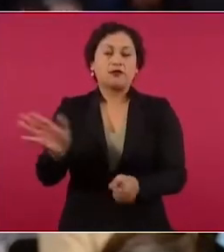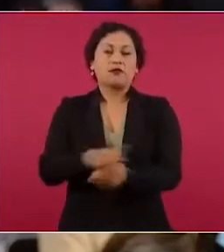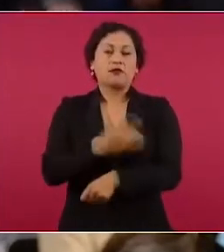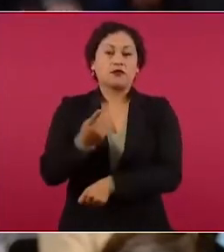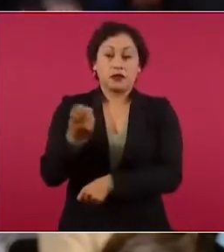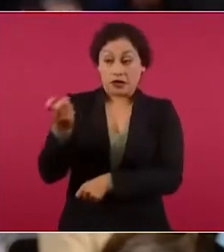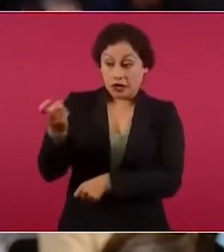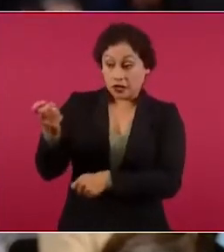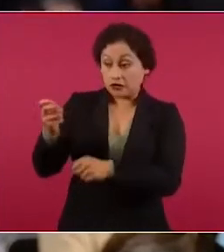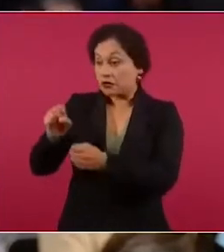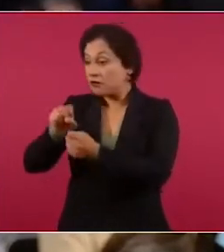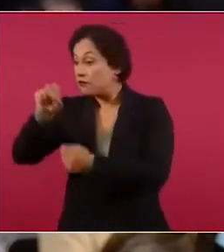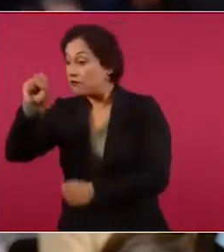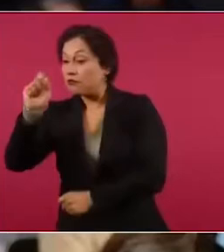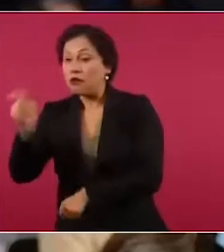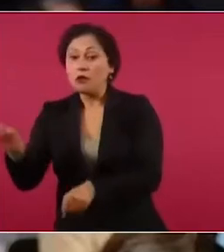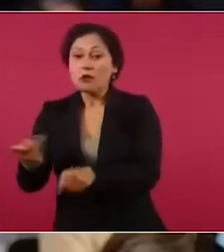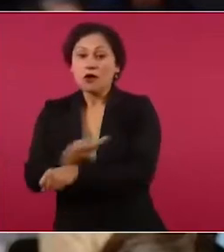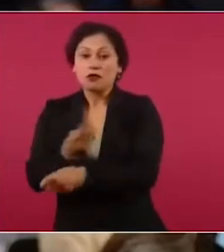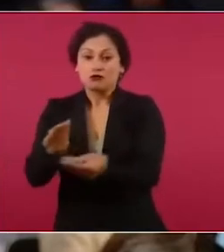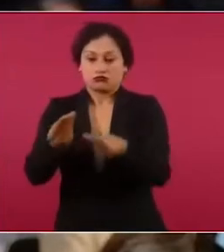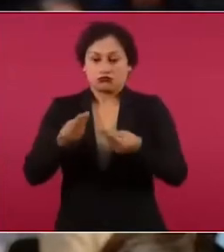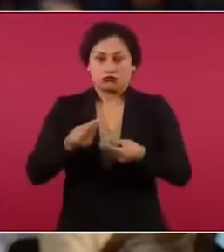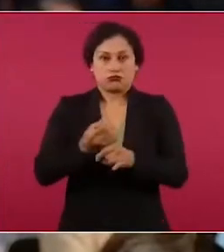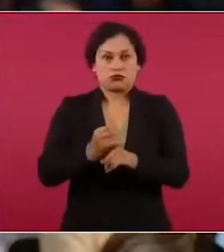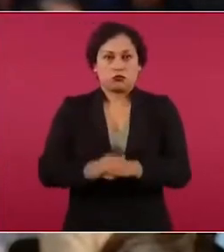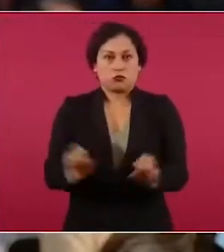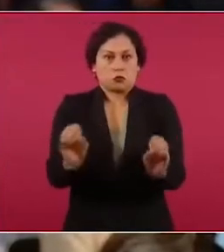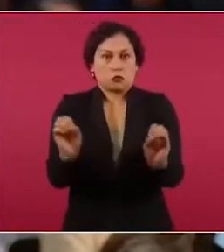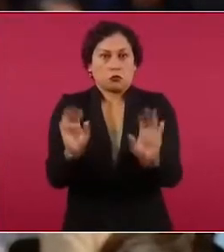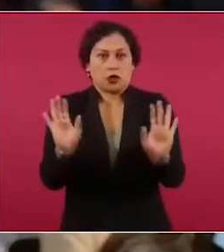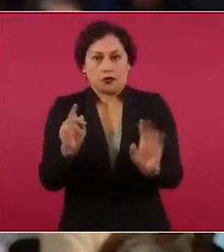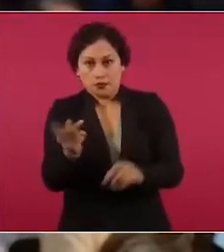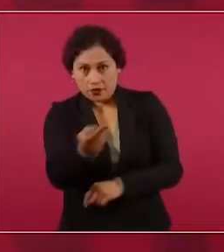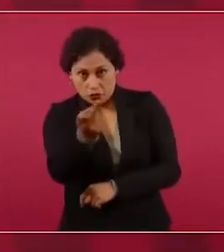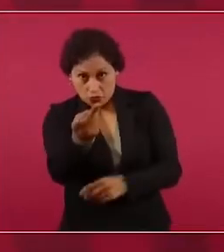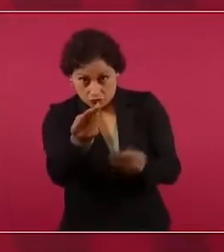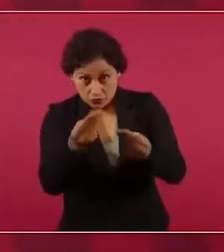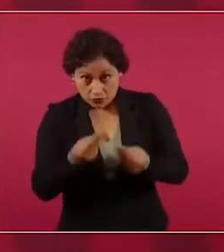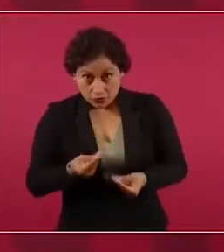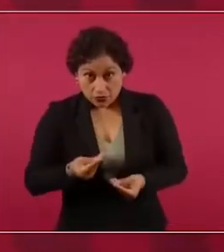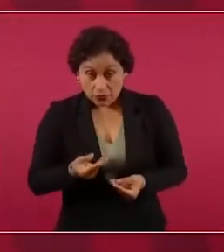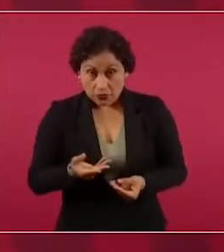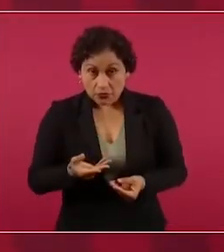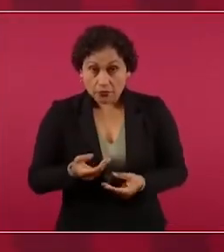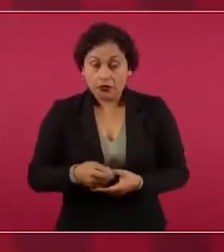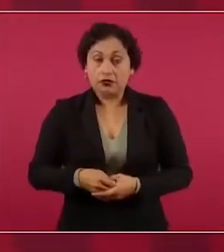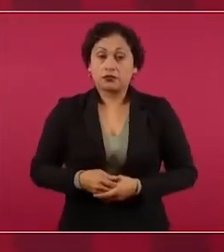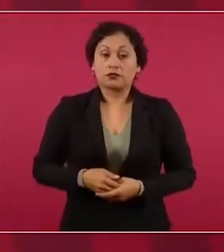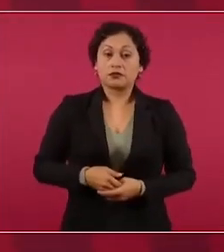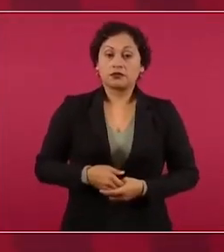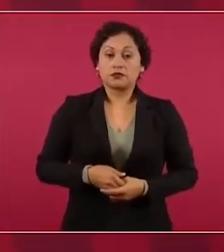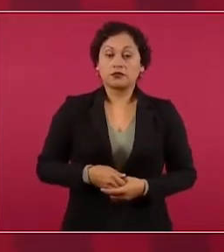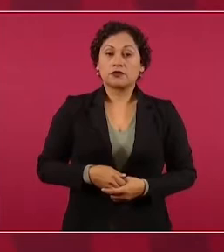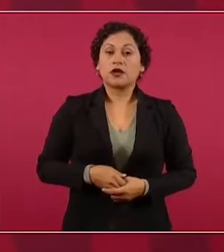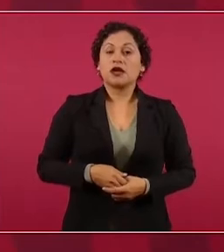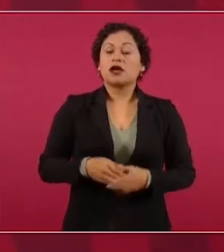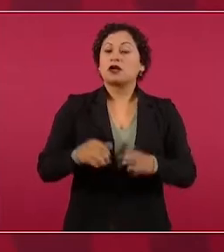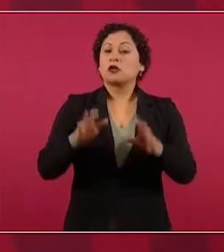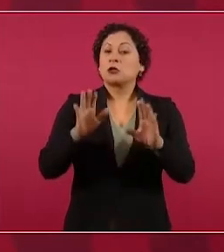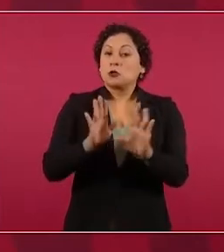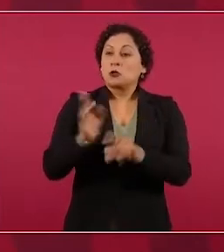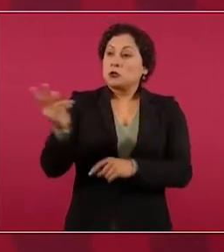esa información, pues sí, en algún momento se va a dar a conocer. Pues a los países